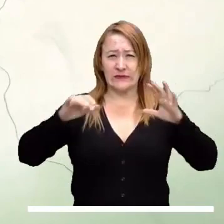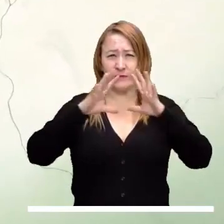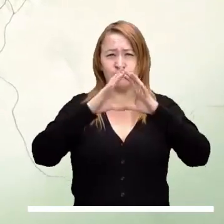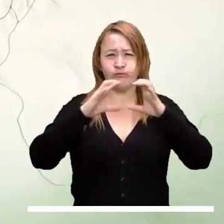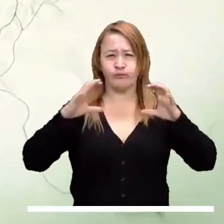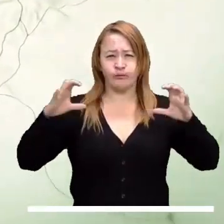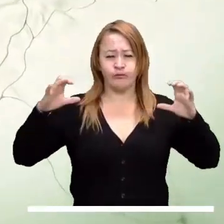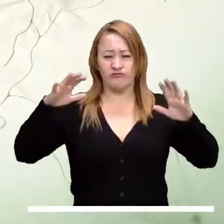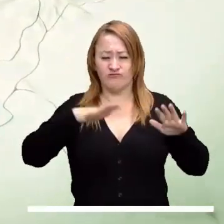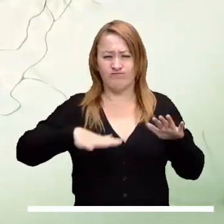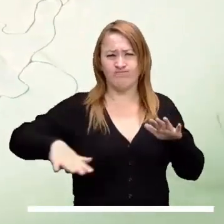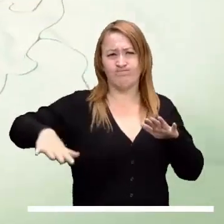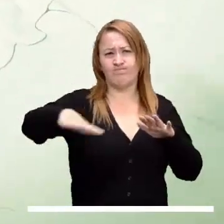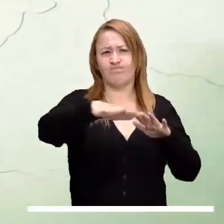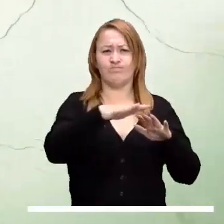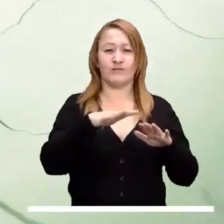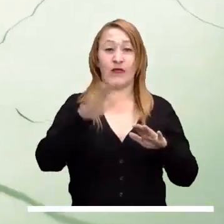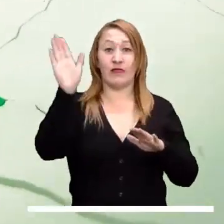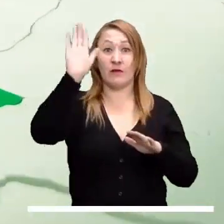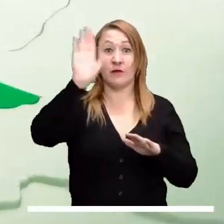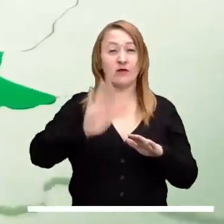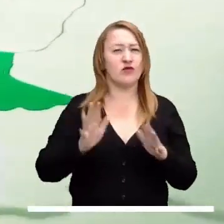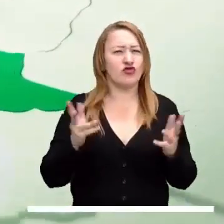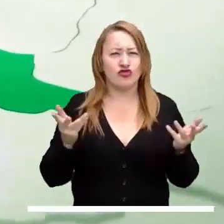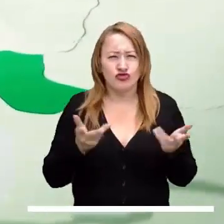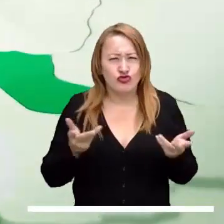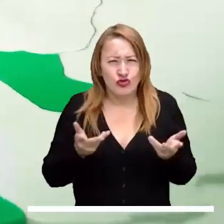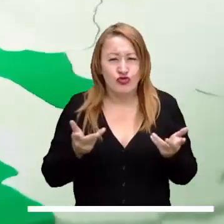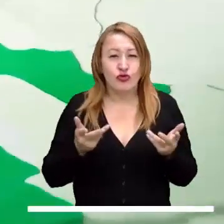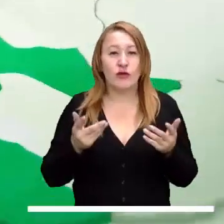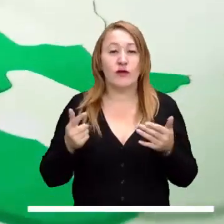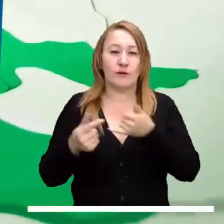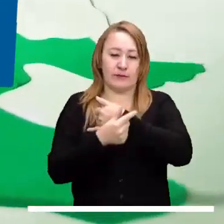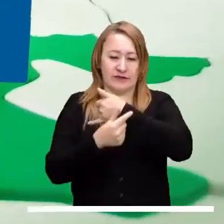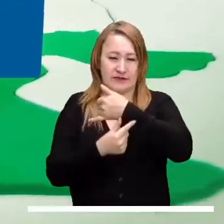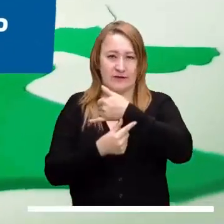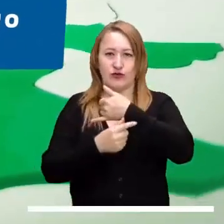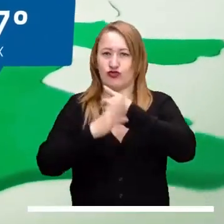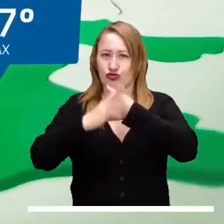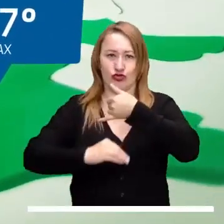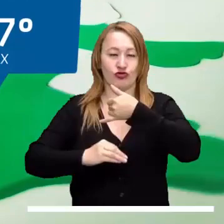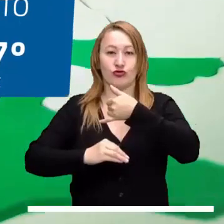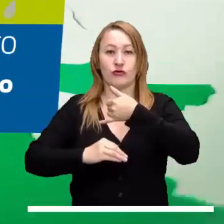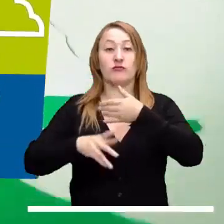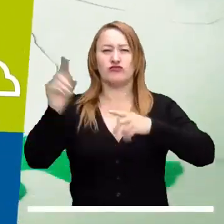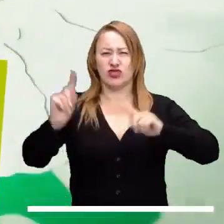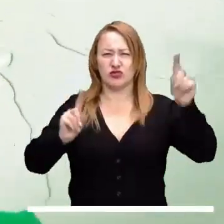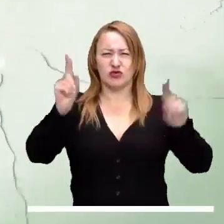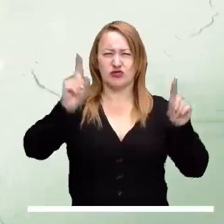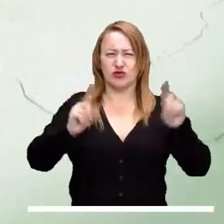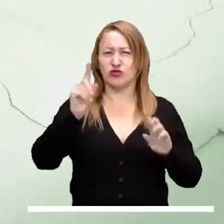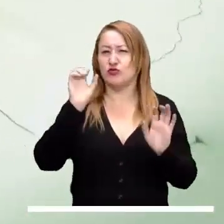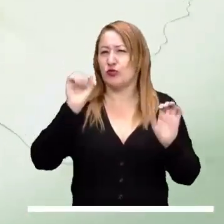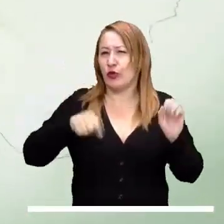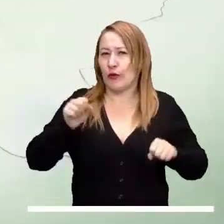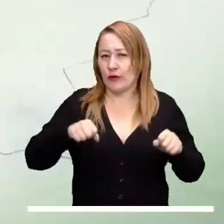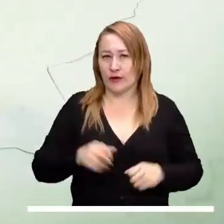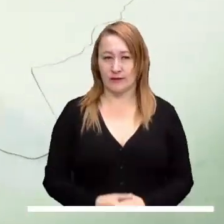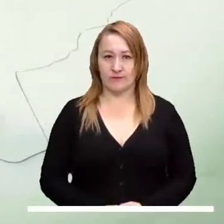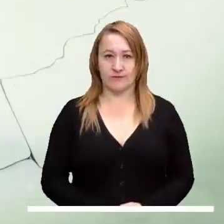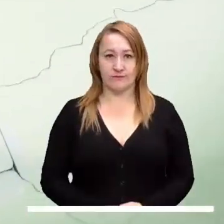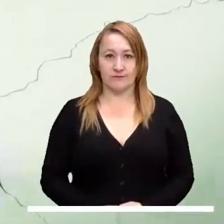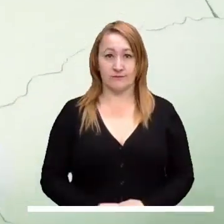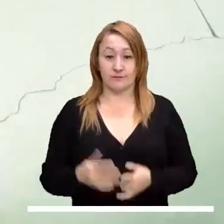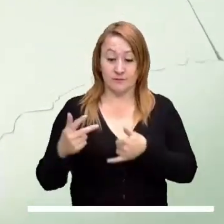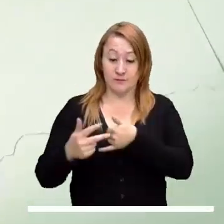Las lluvias y las nubes podrían extenderse sobre todos los departamentos del Pacífico. No se descarta actividad eléctrica ocasional